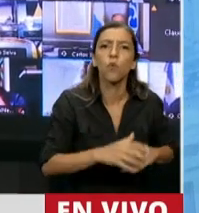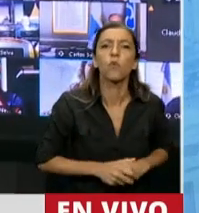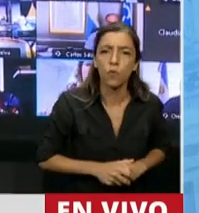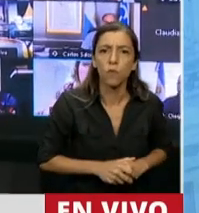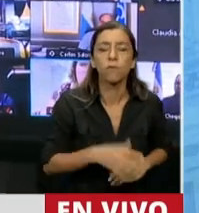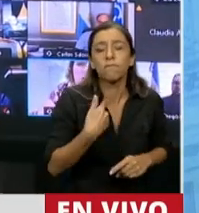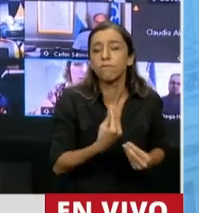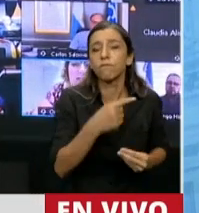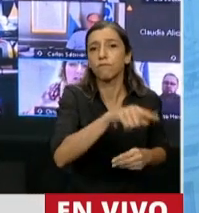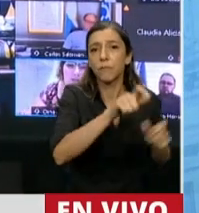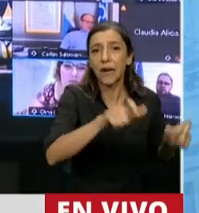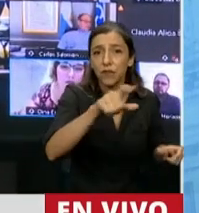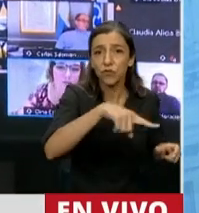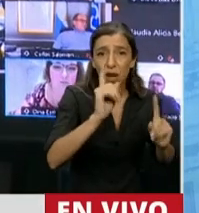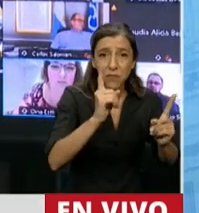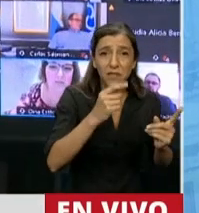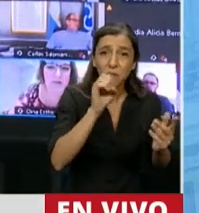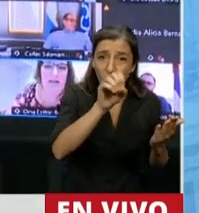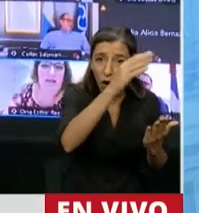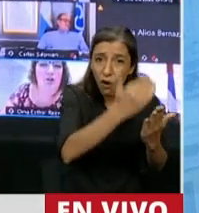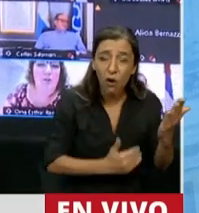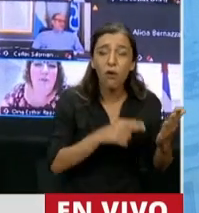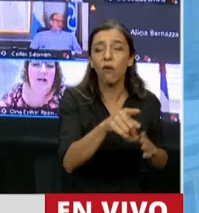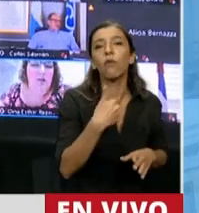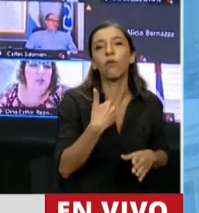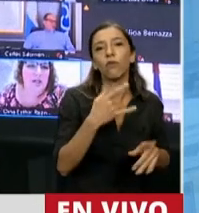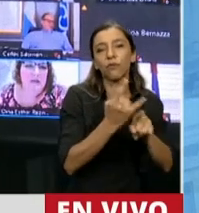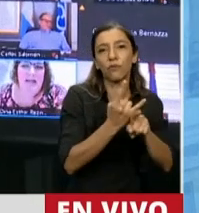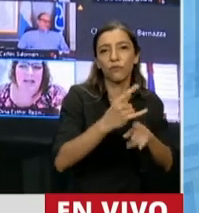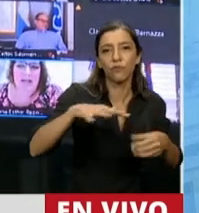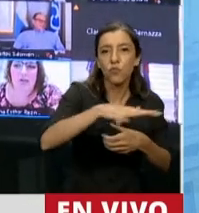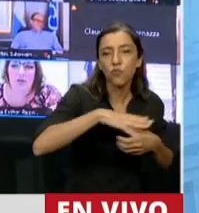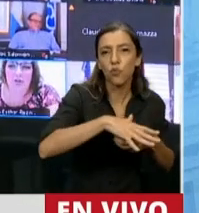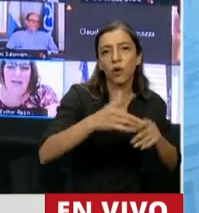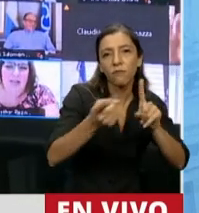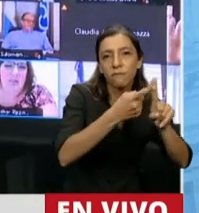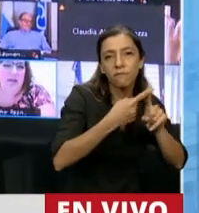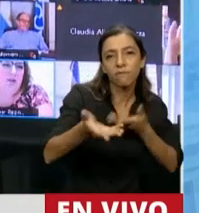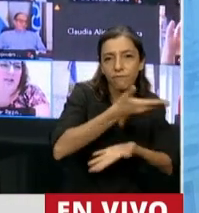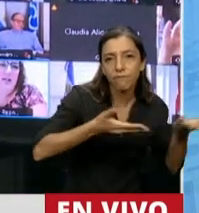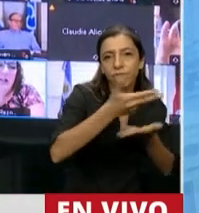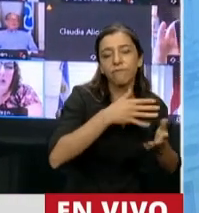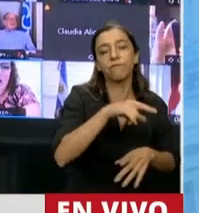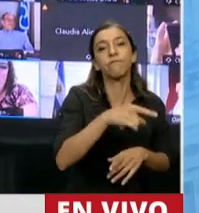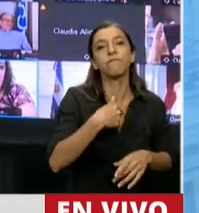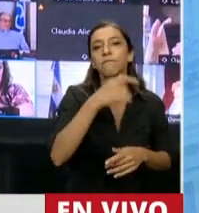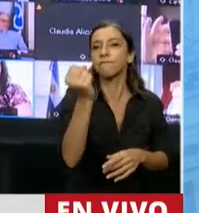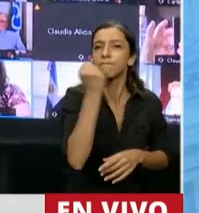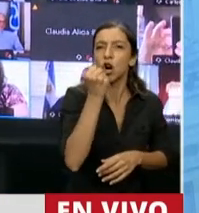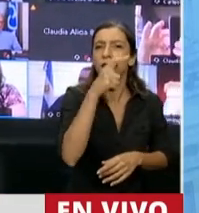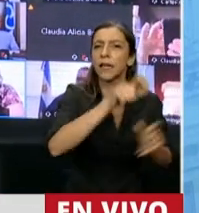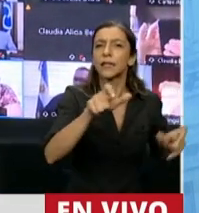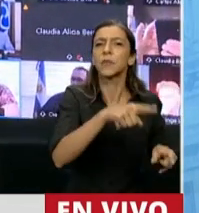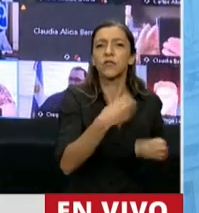contagiaron de COVID y murieron. Estos nombres para la comunidad evangélica de todo el país, para los vecinos de las iglesias que